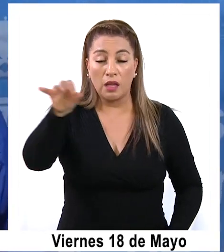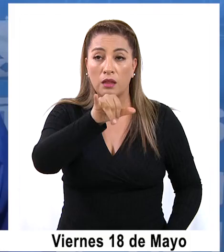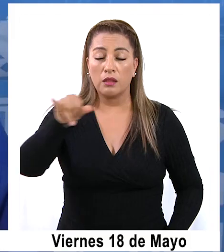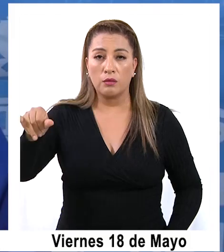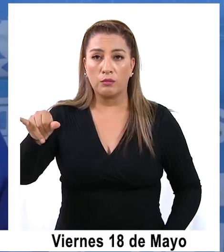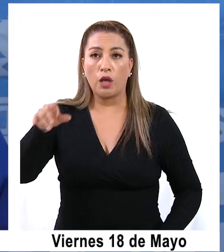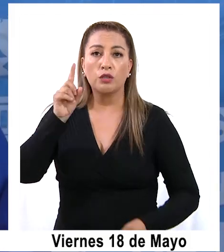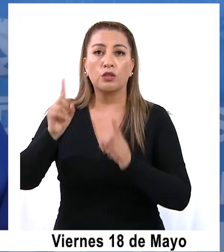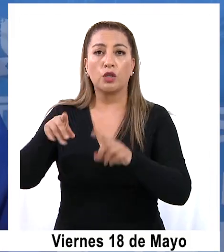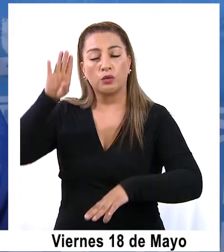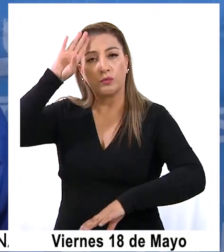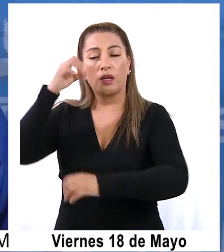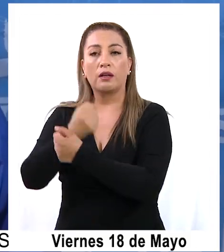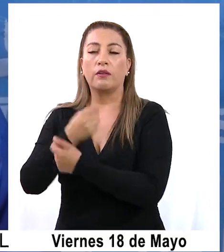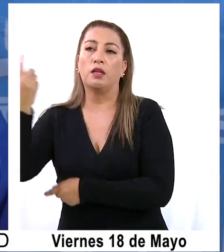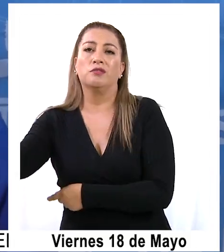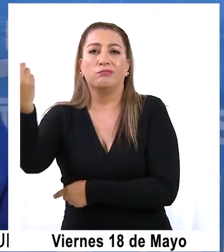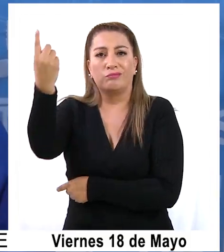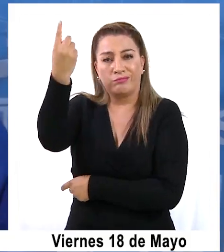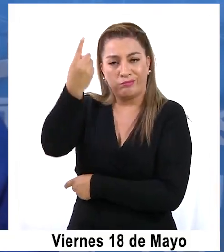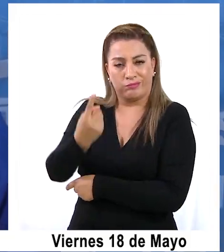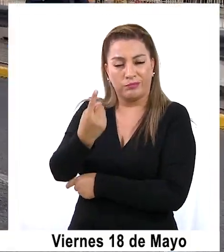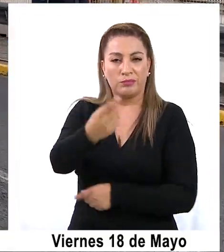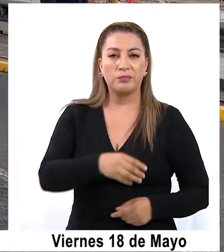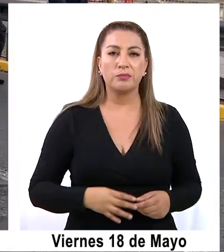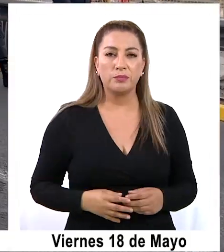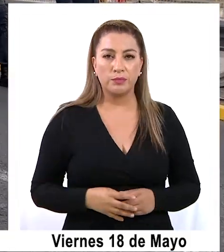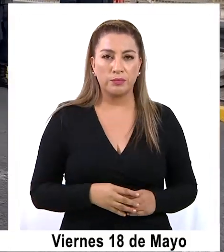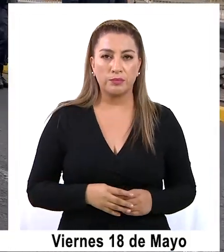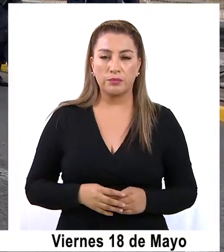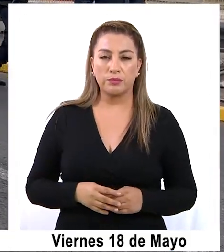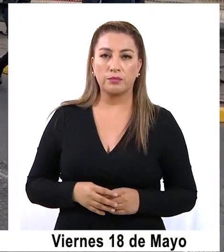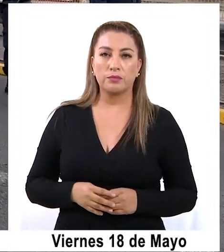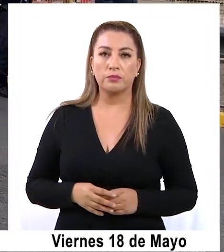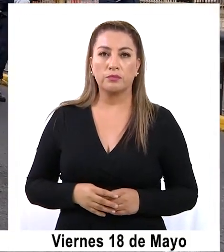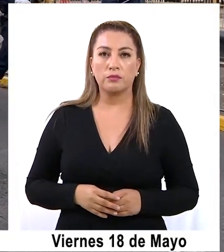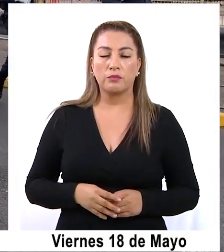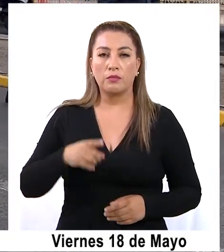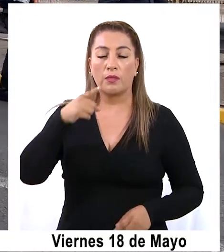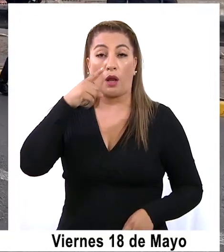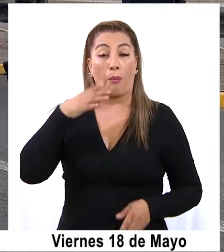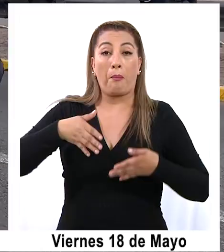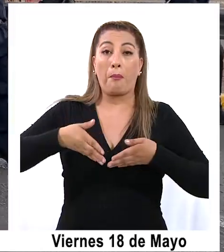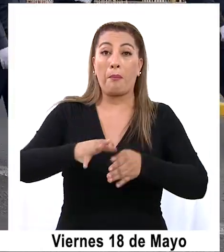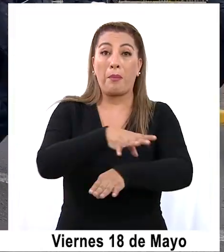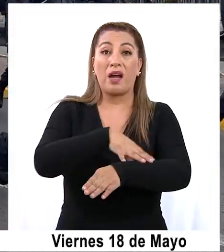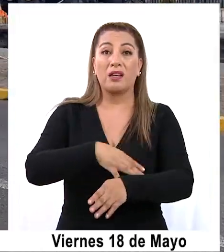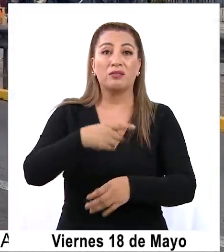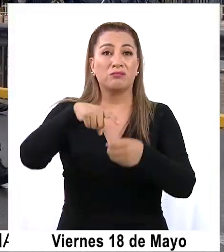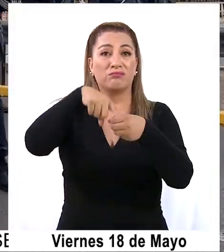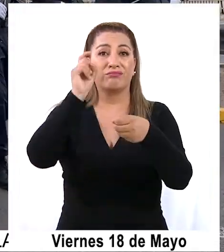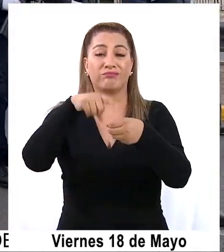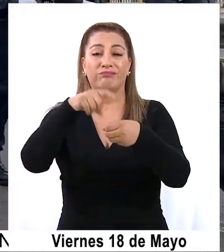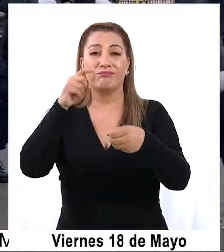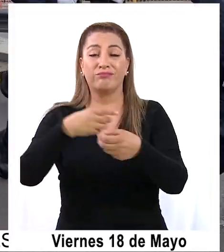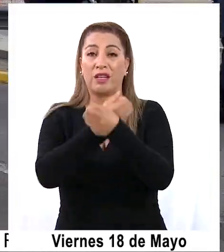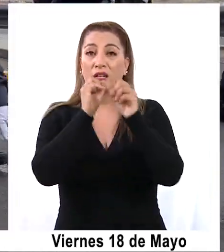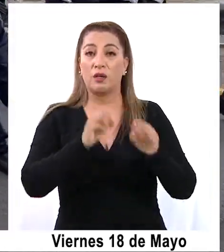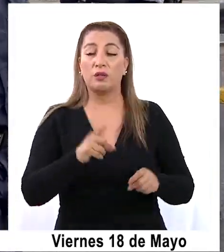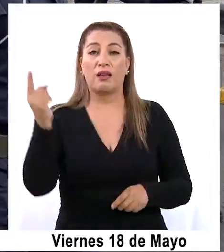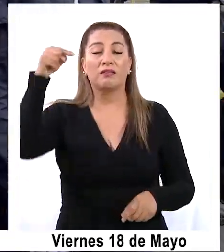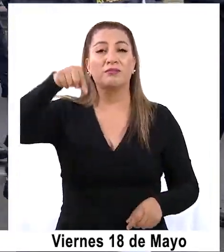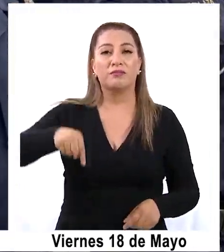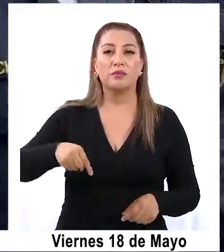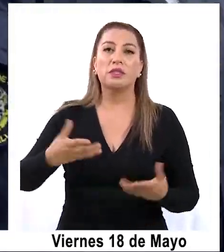posteriormente coordinando con Carabiner la asistencia al lugar de los hechos. Los marinos, dados de baja, habían llegado a nuestra